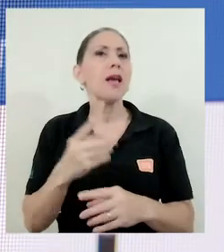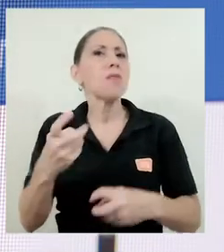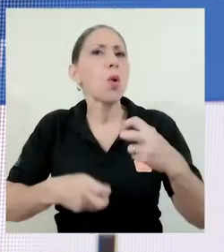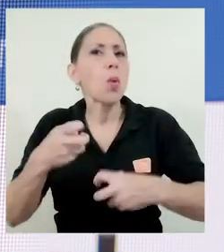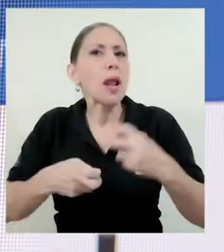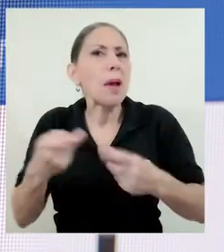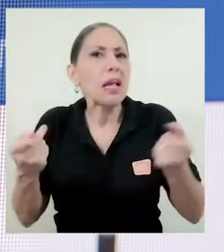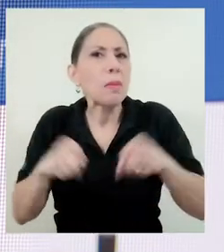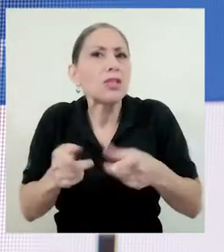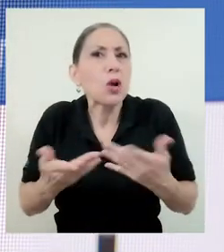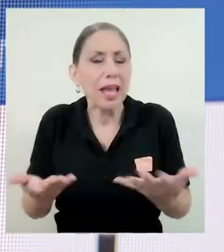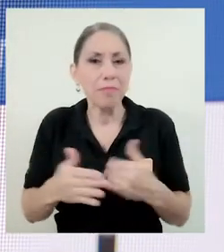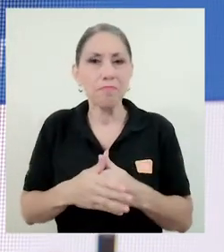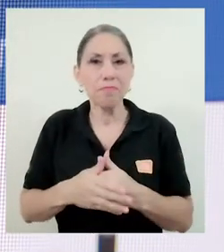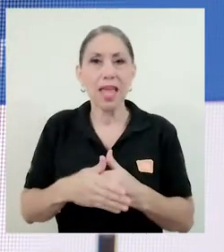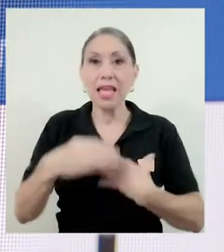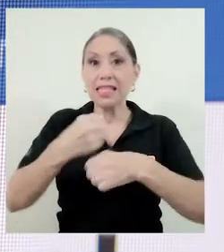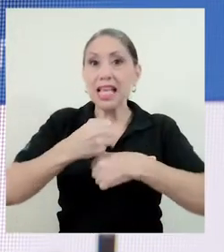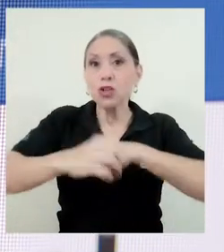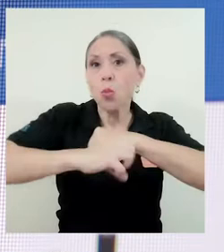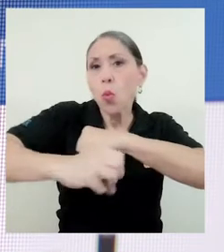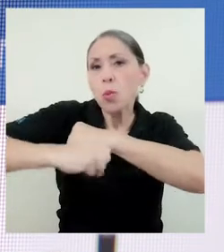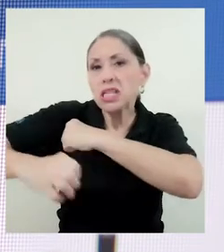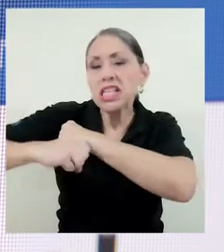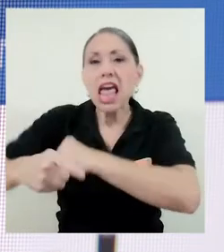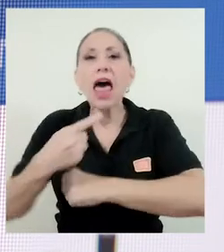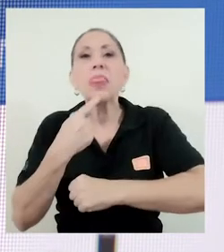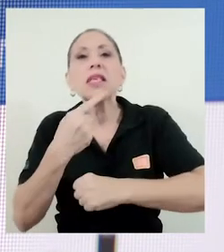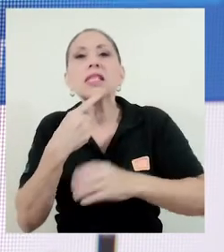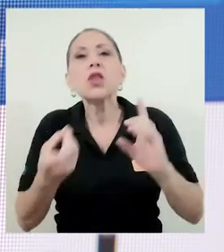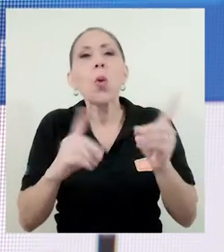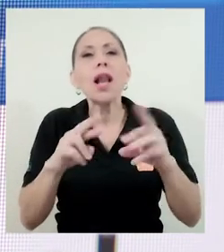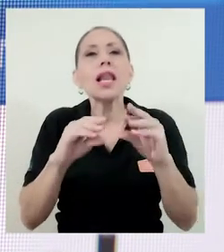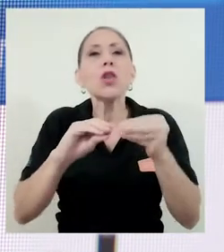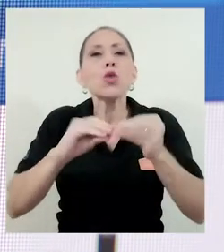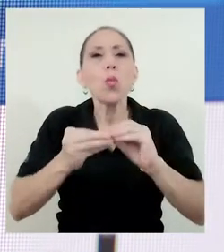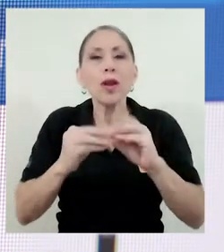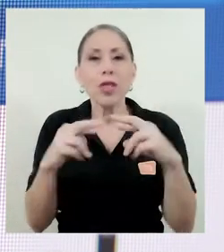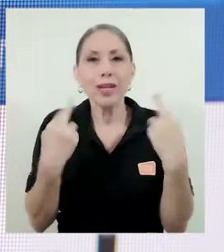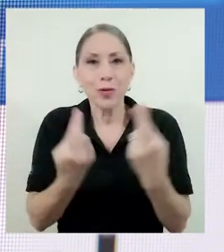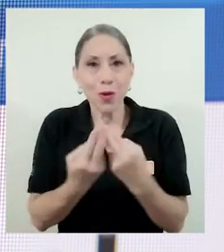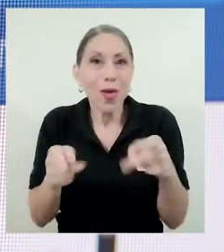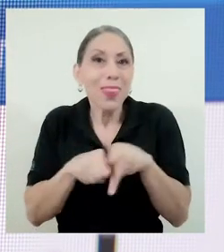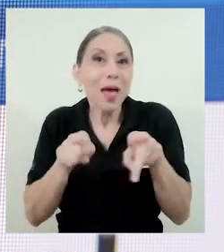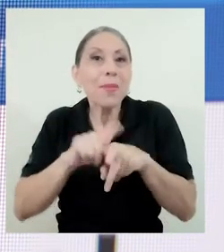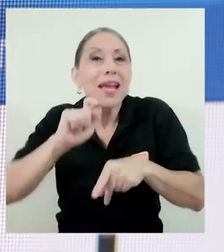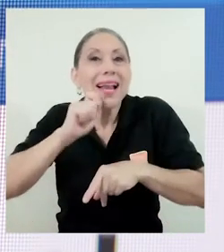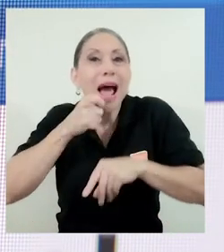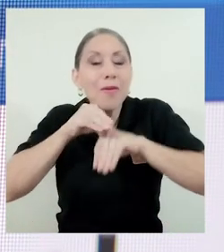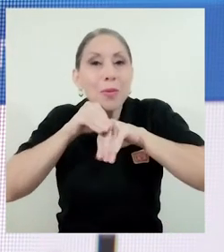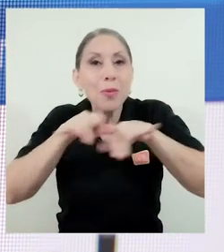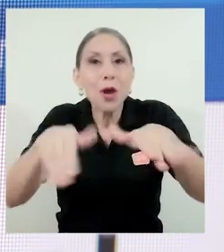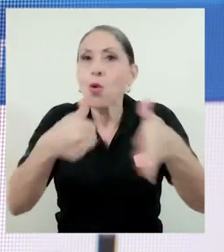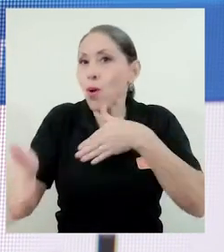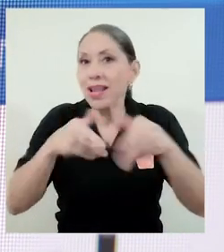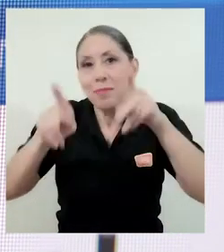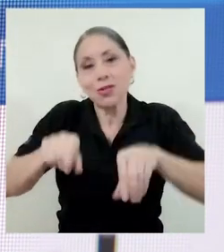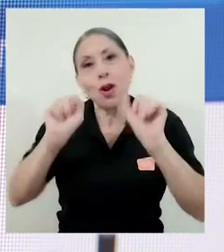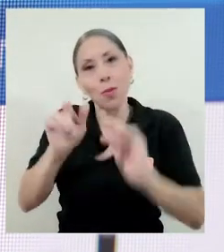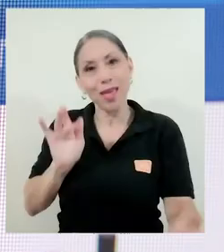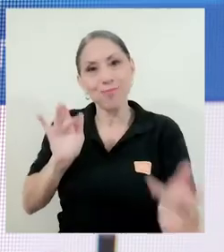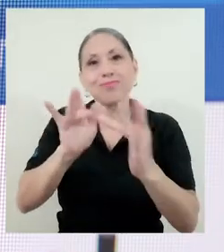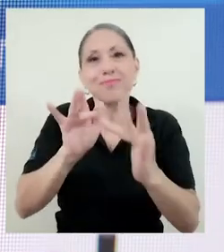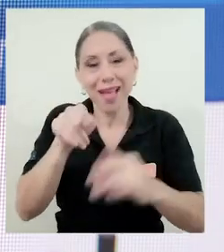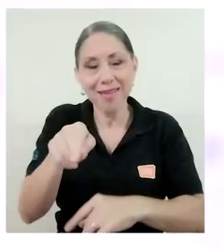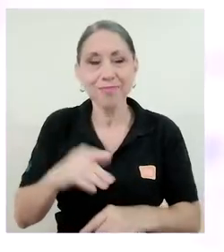El problema fue de que la publicidad se hizo indicando el número de reunión y también la clave, entonces ahí cualquier persona se podía